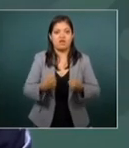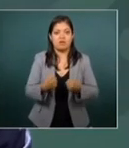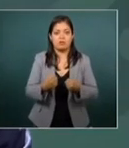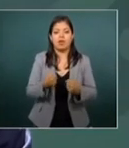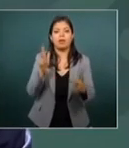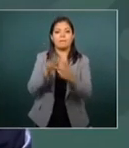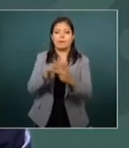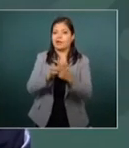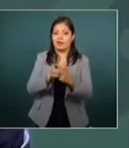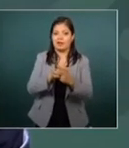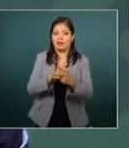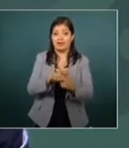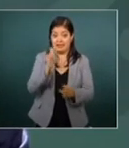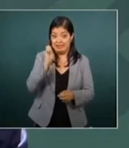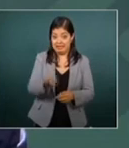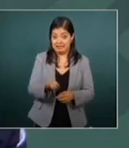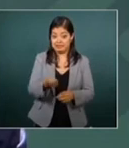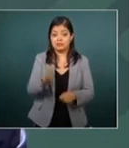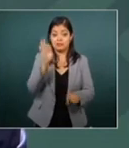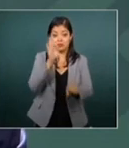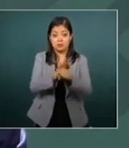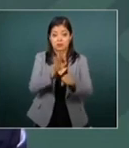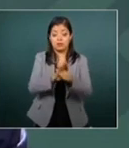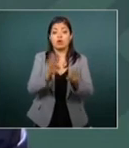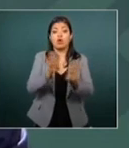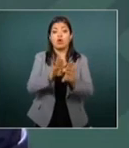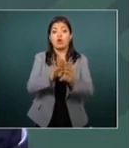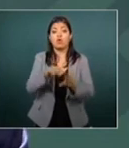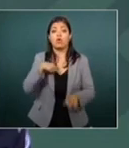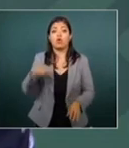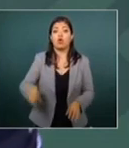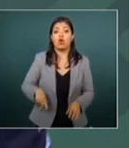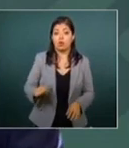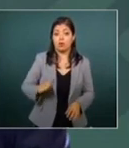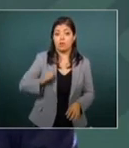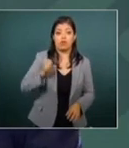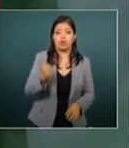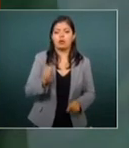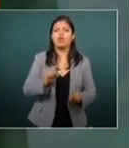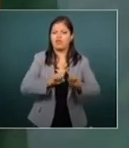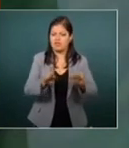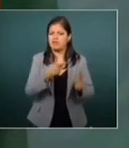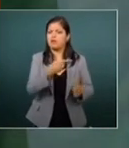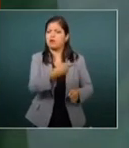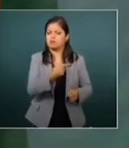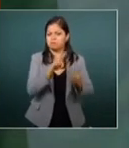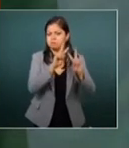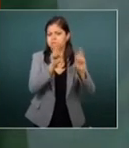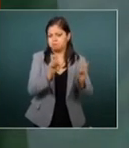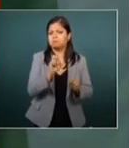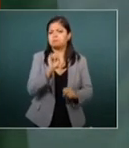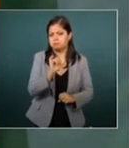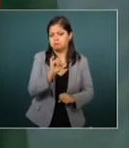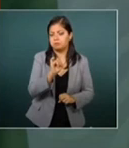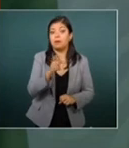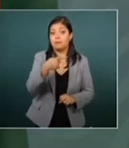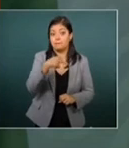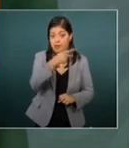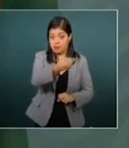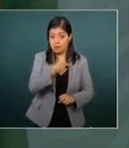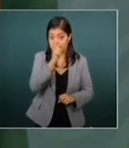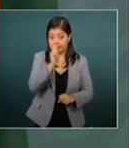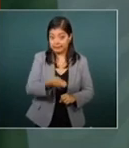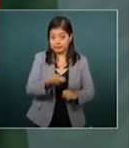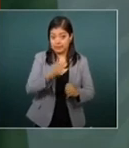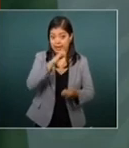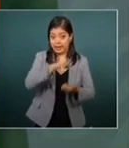Defender a Jalisco no significa confrontarse con el gobierno de la República. Tener diferencias en la manera de ver algunos temas no significa que seamos enemigos.